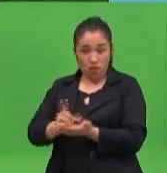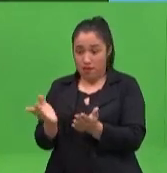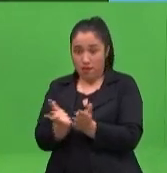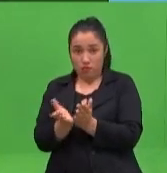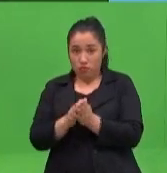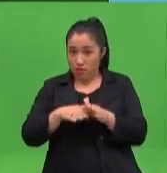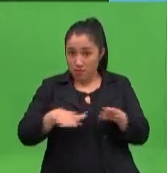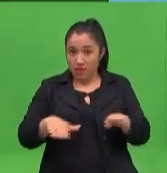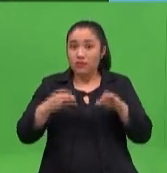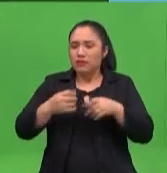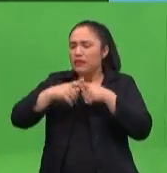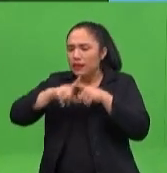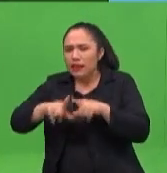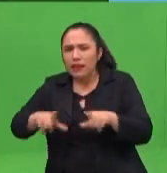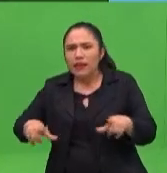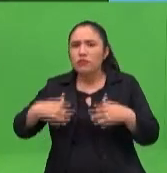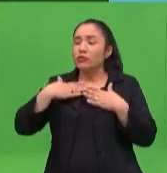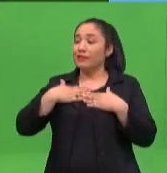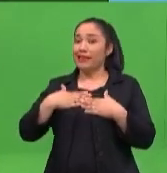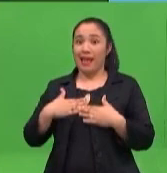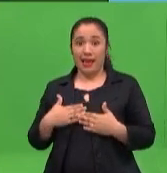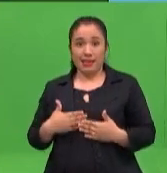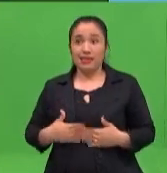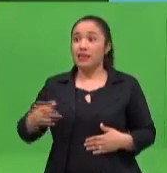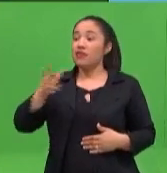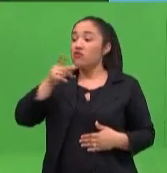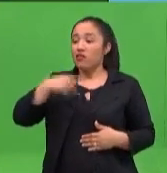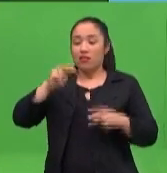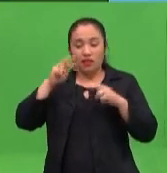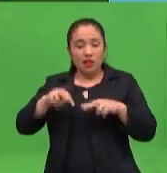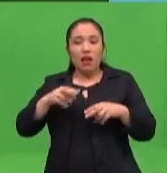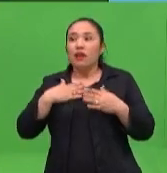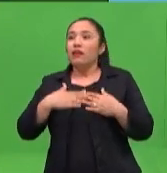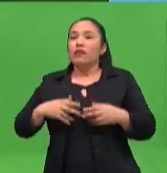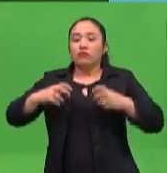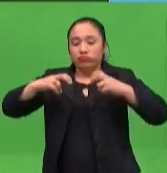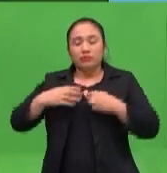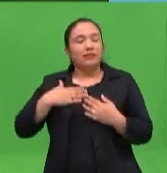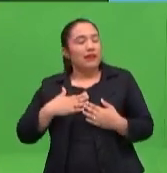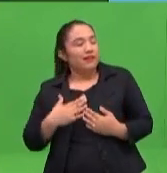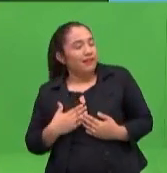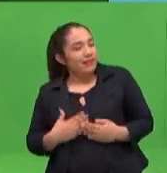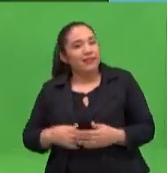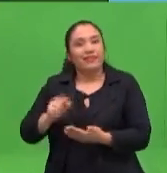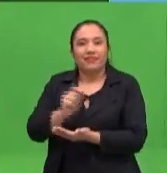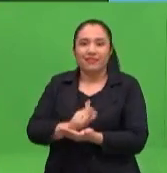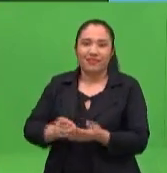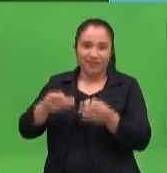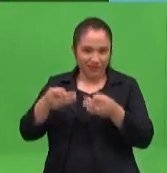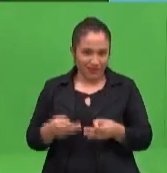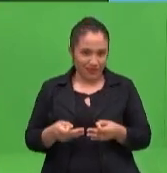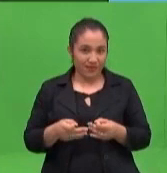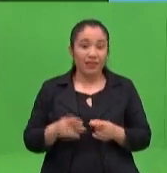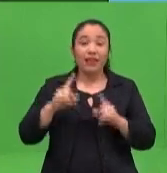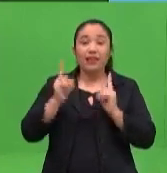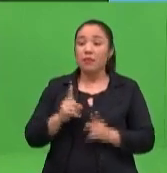generar ese aprendizaje tiene que ser un ambiente adecuado para él, exclusivo para él o ella. Si a él o ella le gusta estar dentro de la casa,